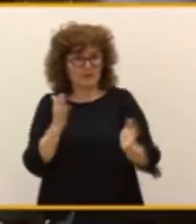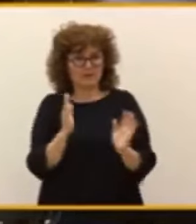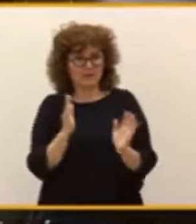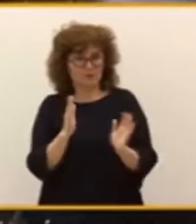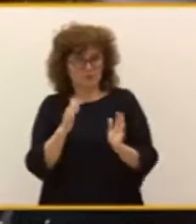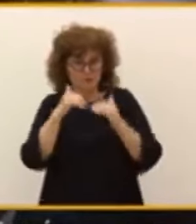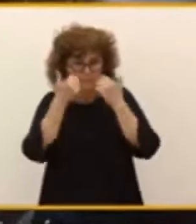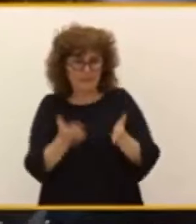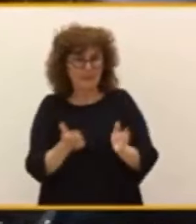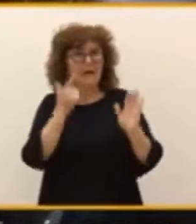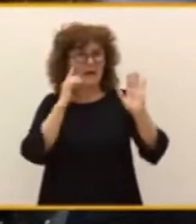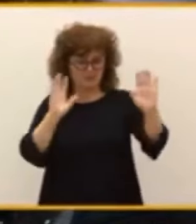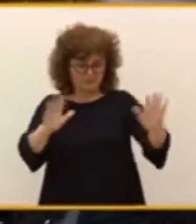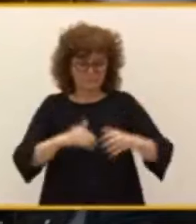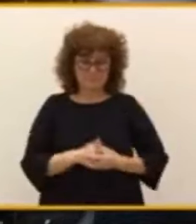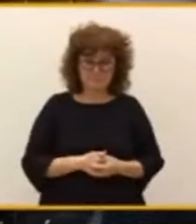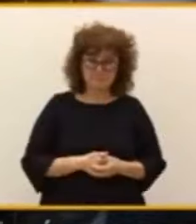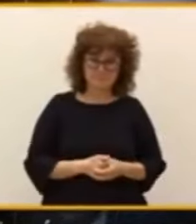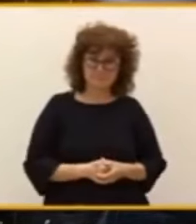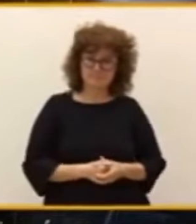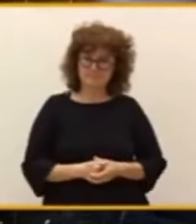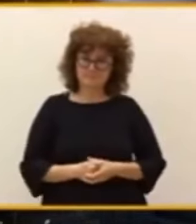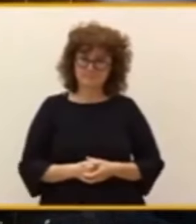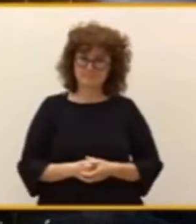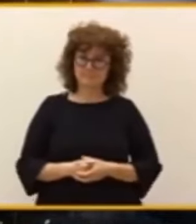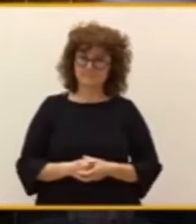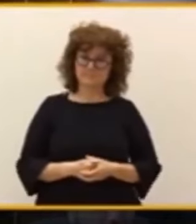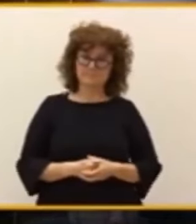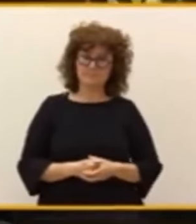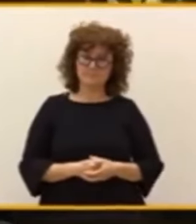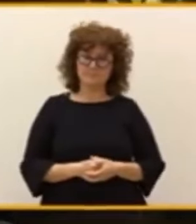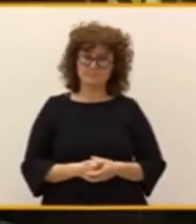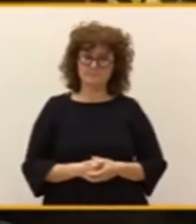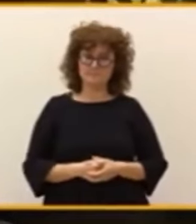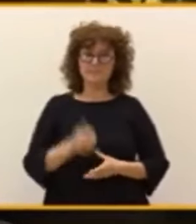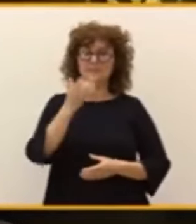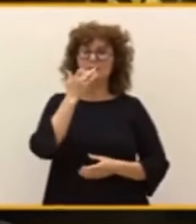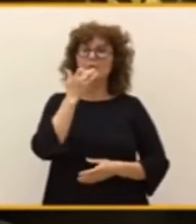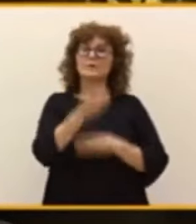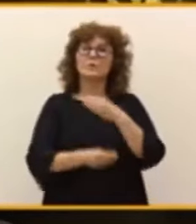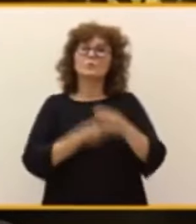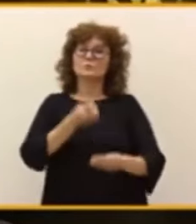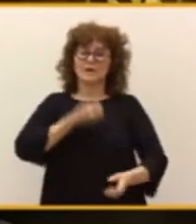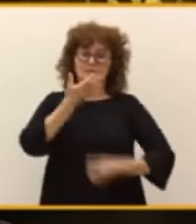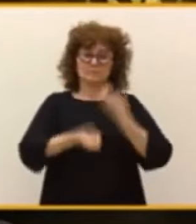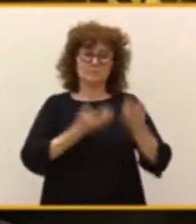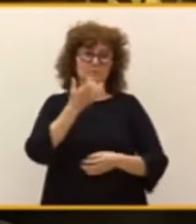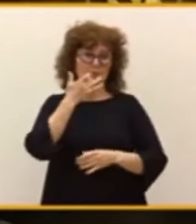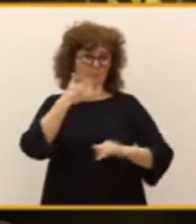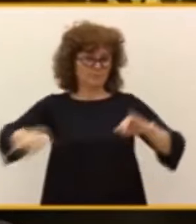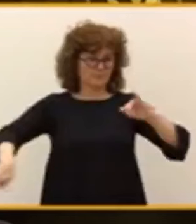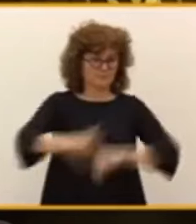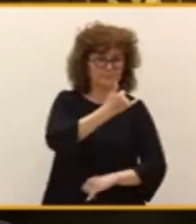¿Ustedes creen que cuando se utilizan expresiones como echar a patadas,